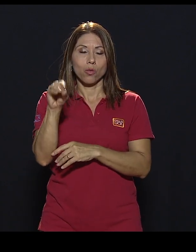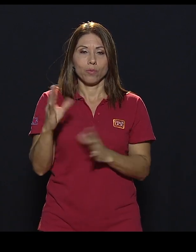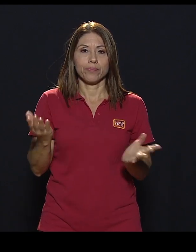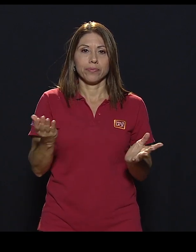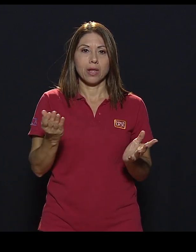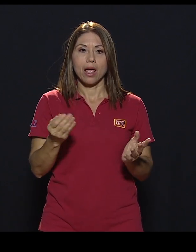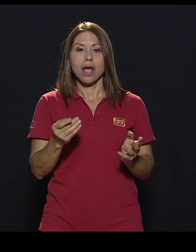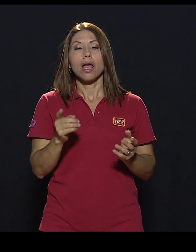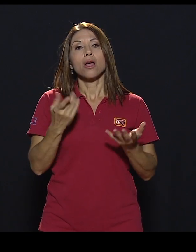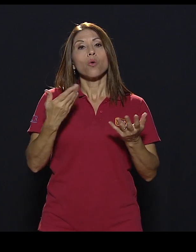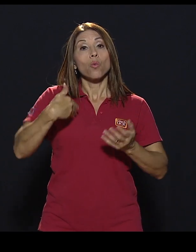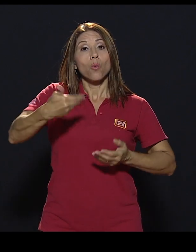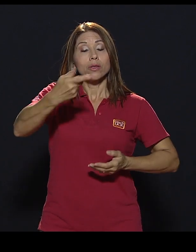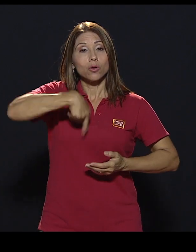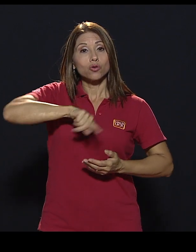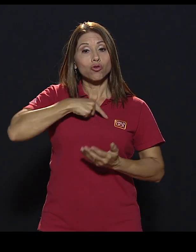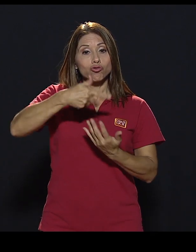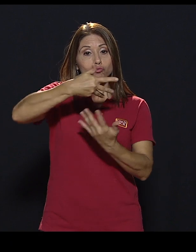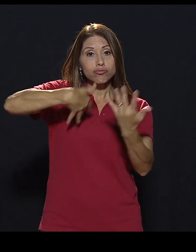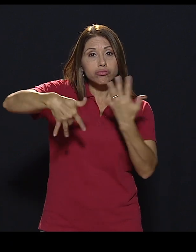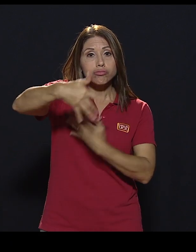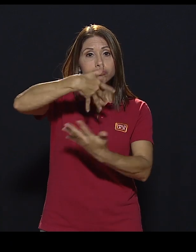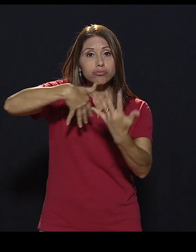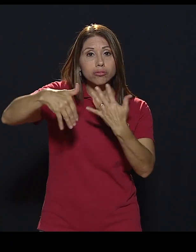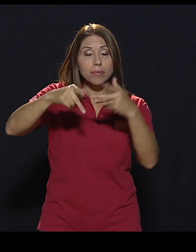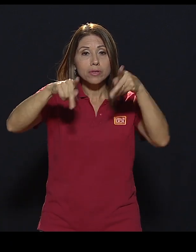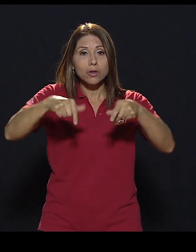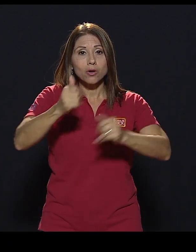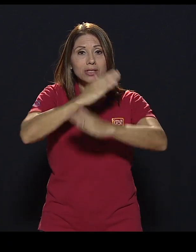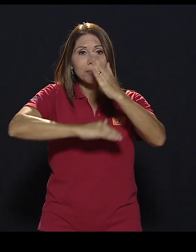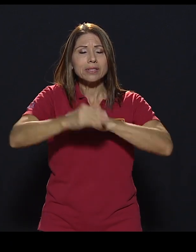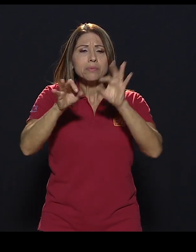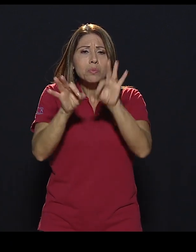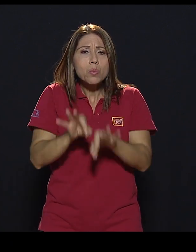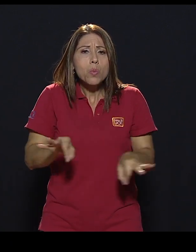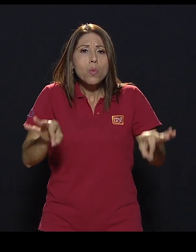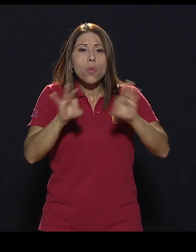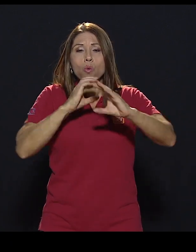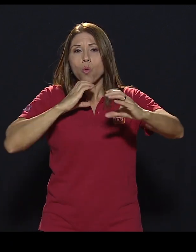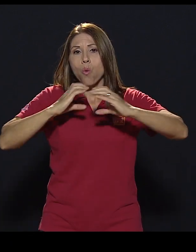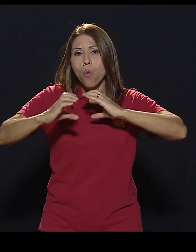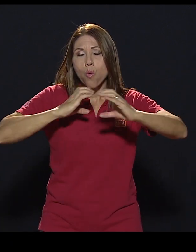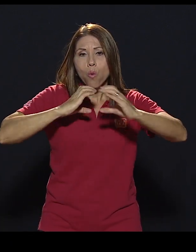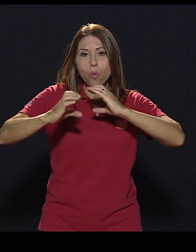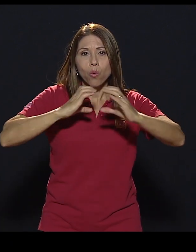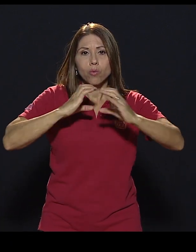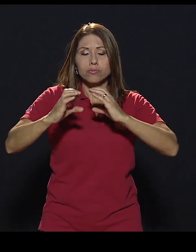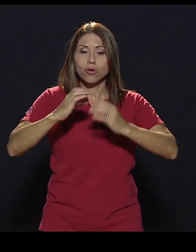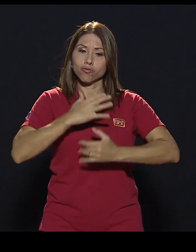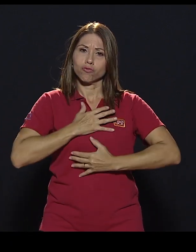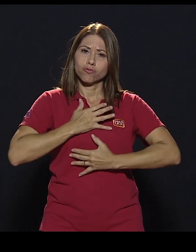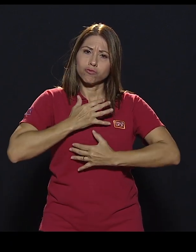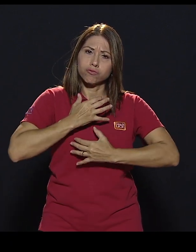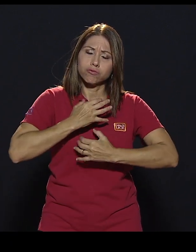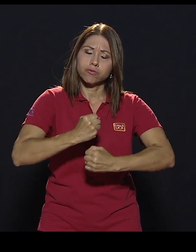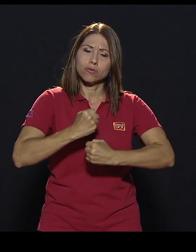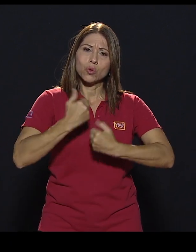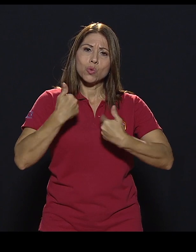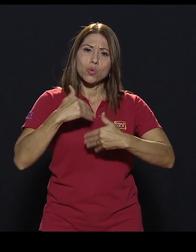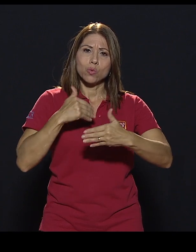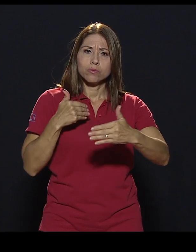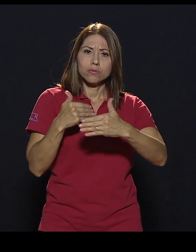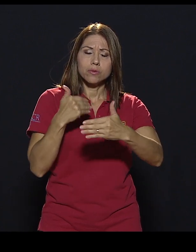sociales con una persona con discapacidad, es muy importante la comunicación, poder llegar a entablar una confianza lo suficientemente